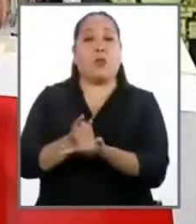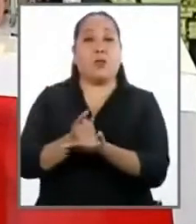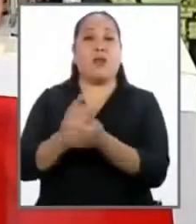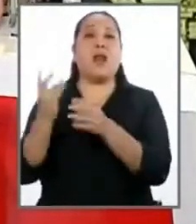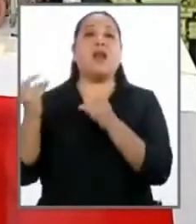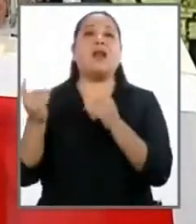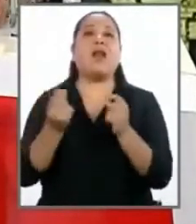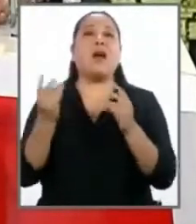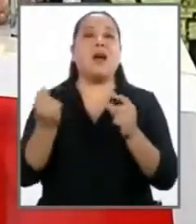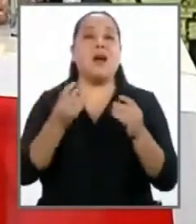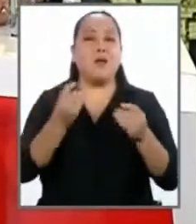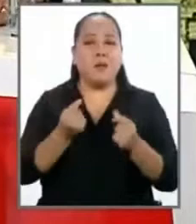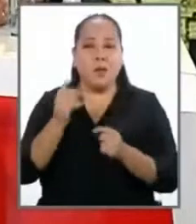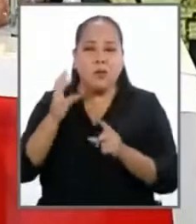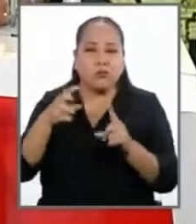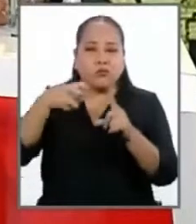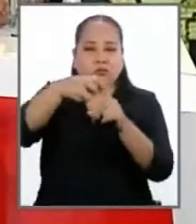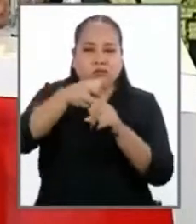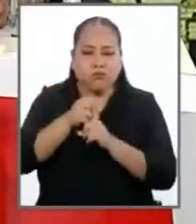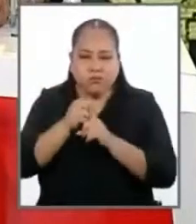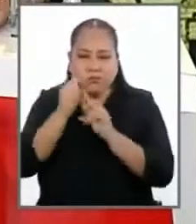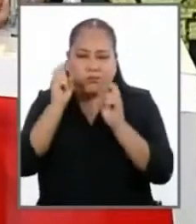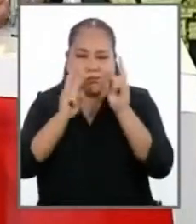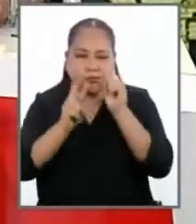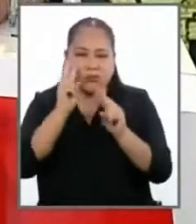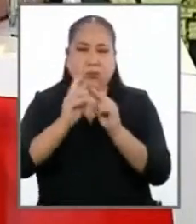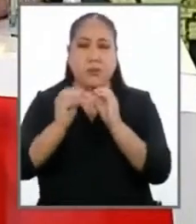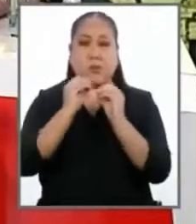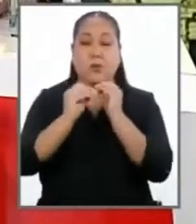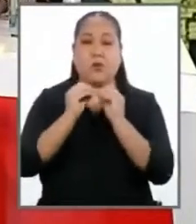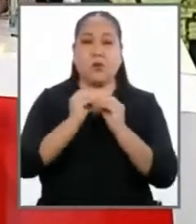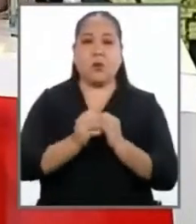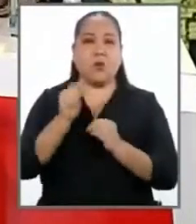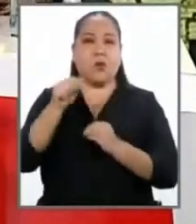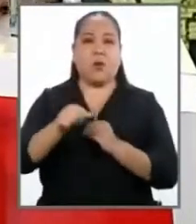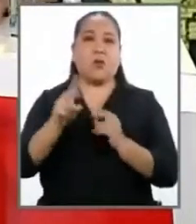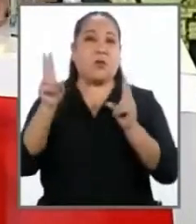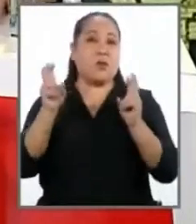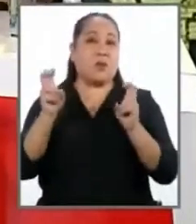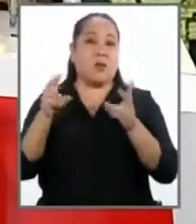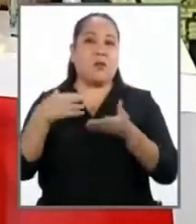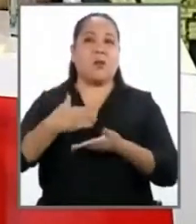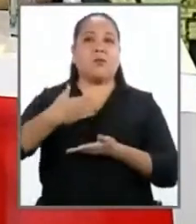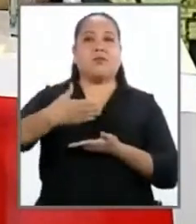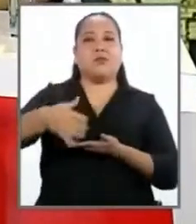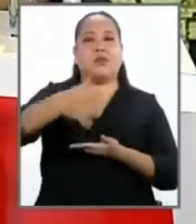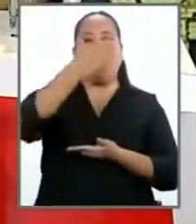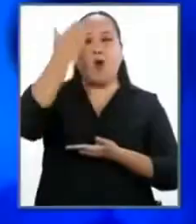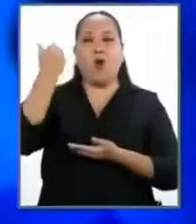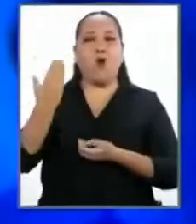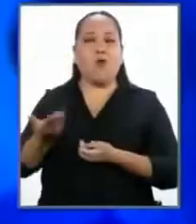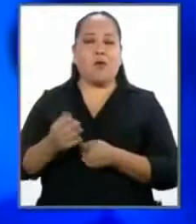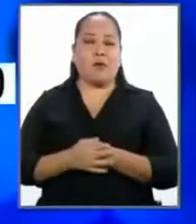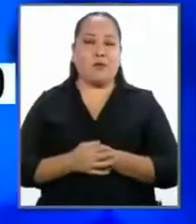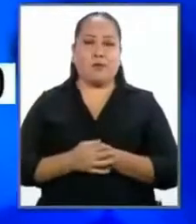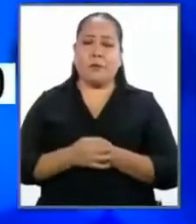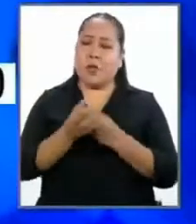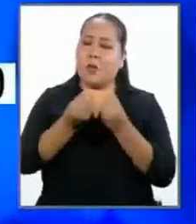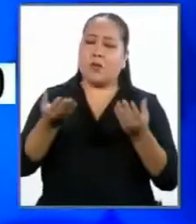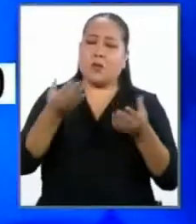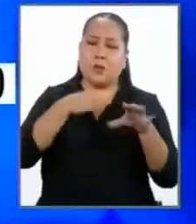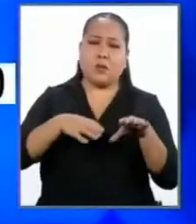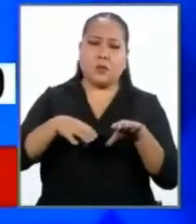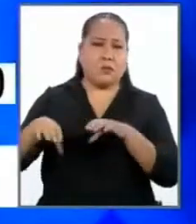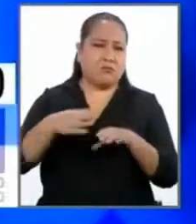rápidamente arribemos a una conclusión y los casos no terminen muchas veces en el olvido? Hay varias cosas que se pueden